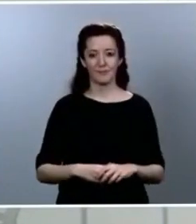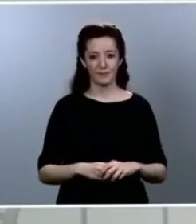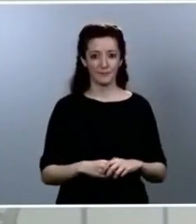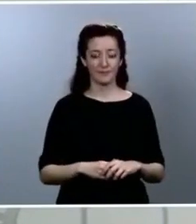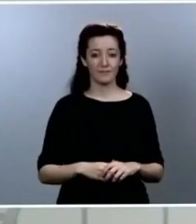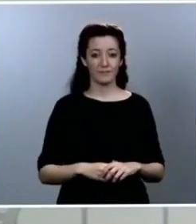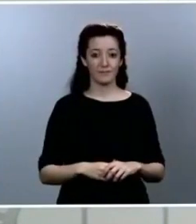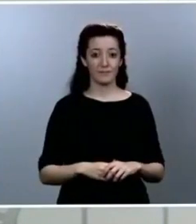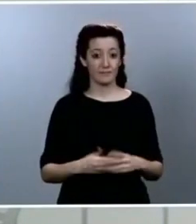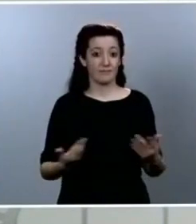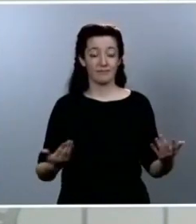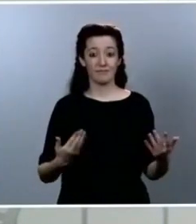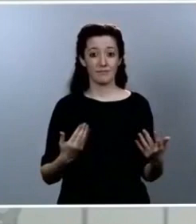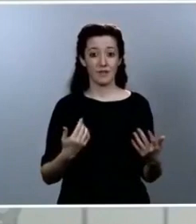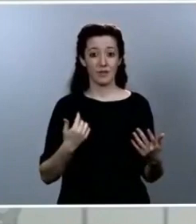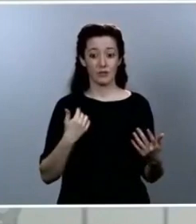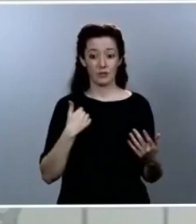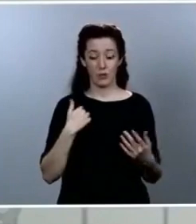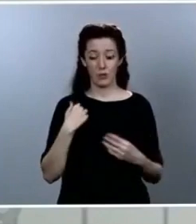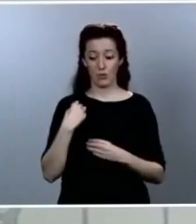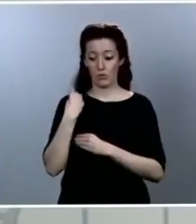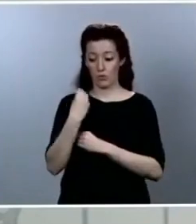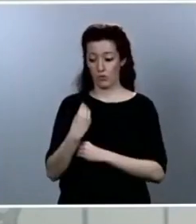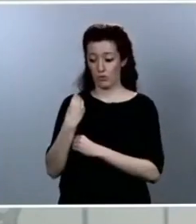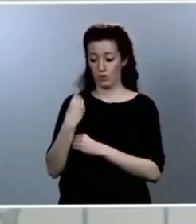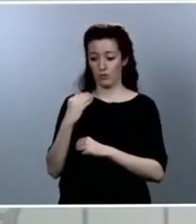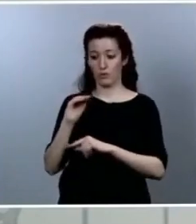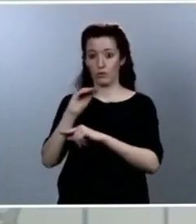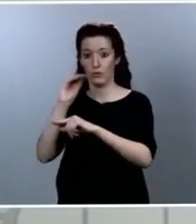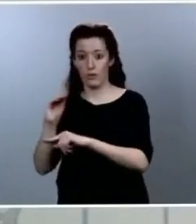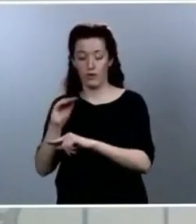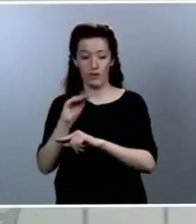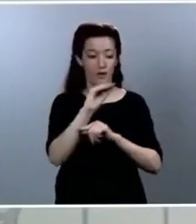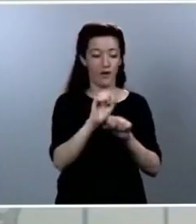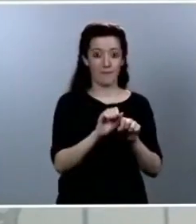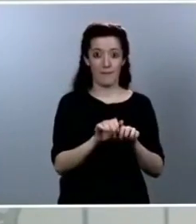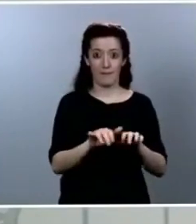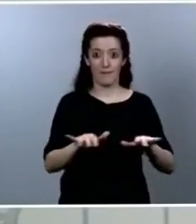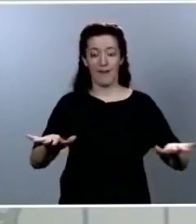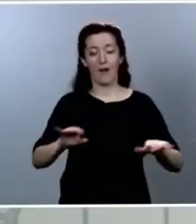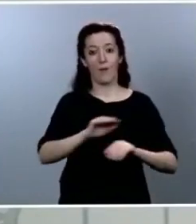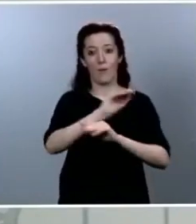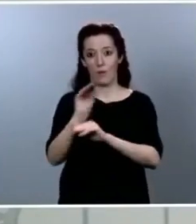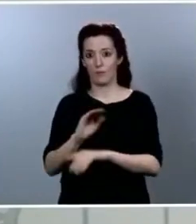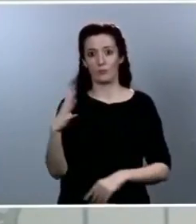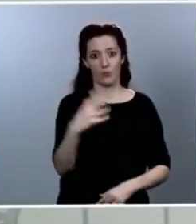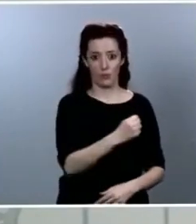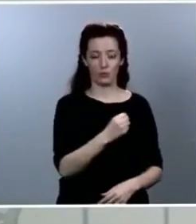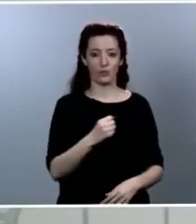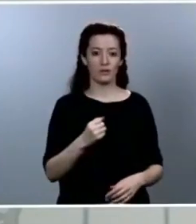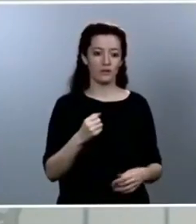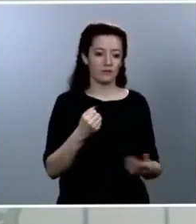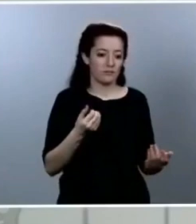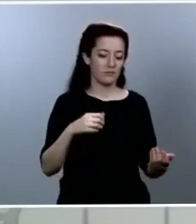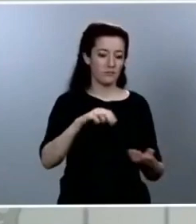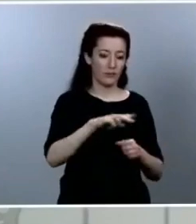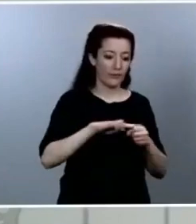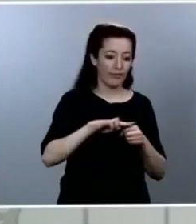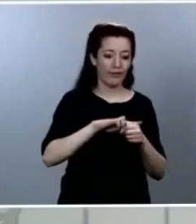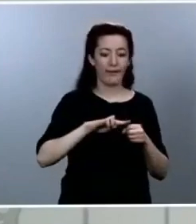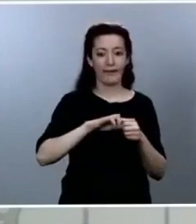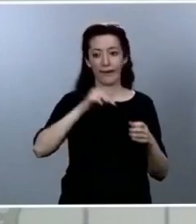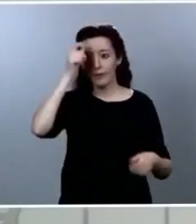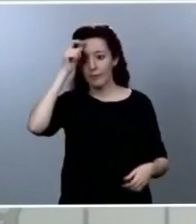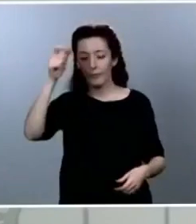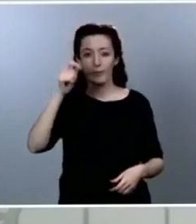localidades de otras, unas provincias de otras, unas comunidades de otras, unos países de otros. Hay que evitar, en consecuencia, entrar